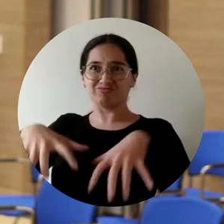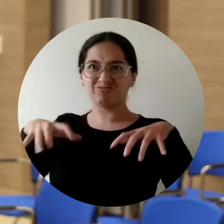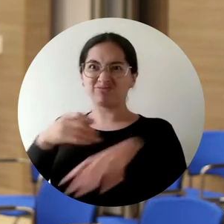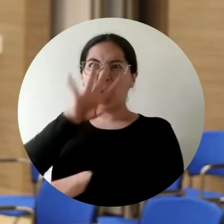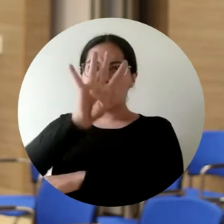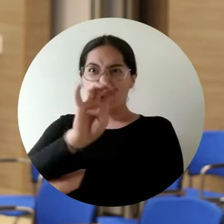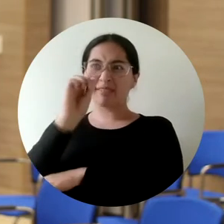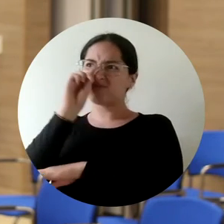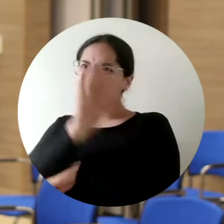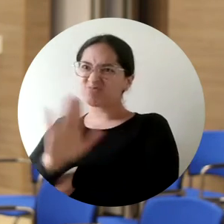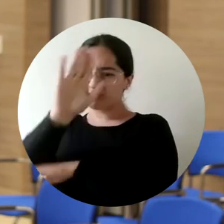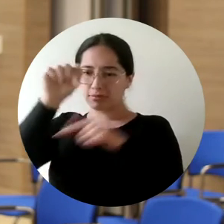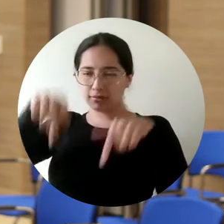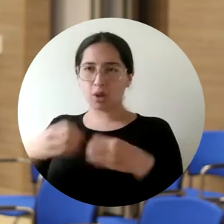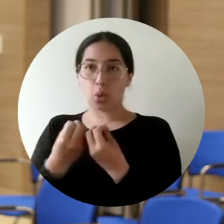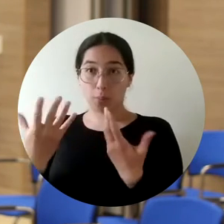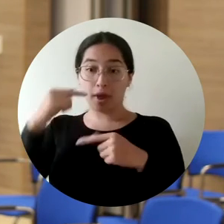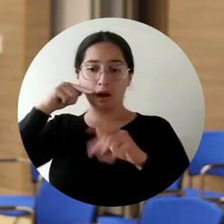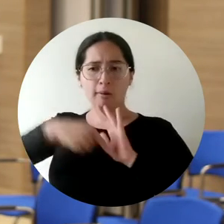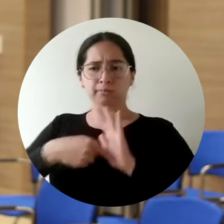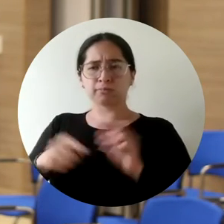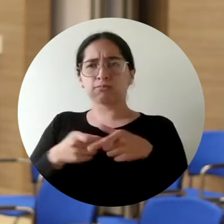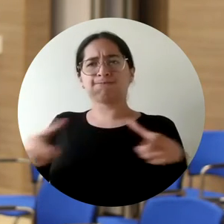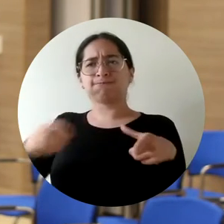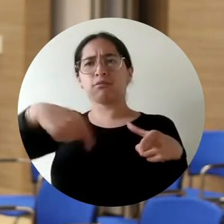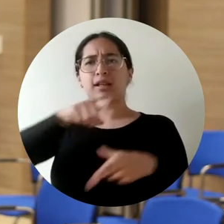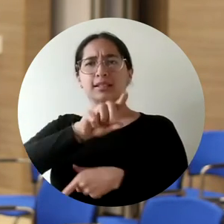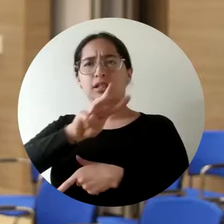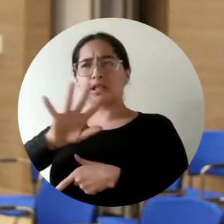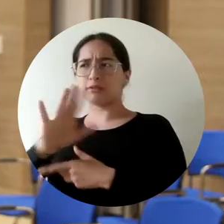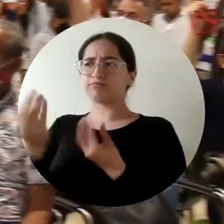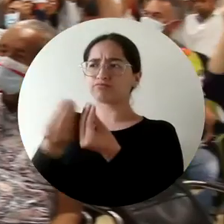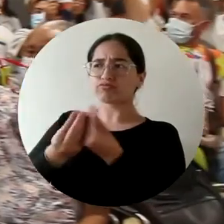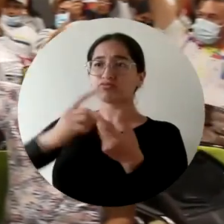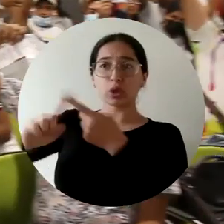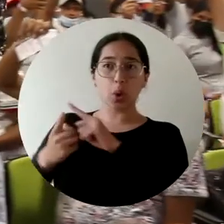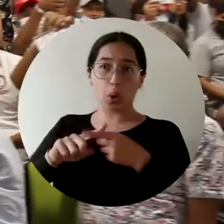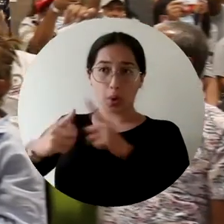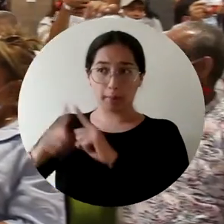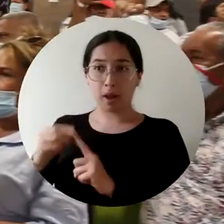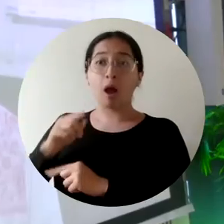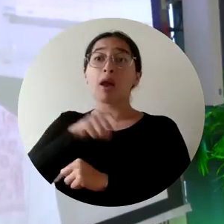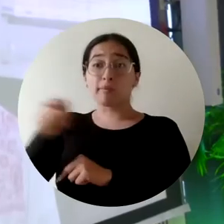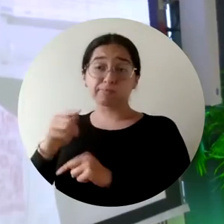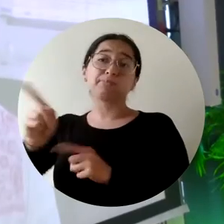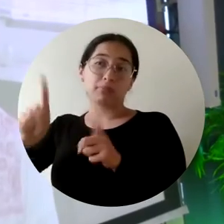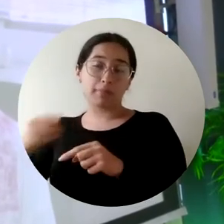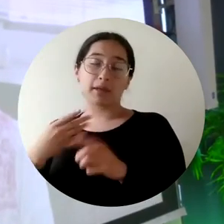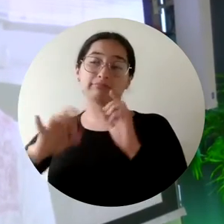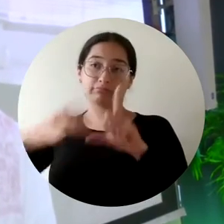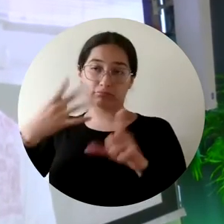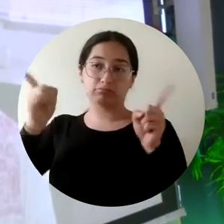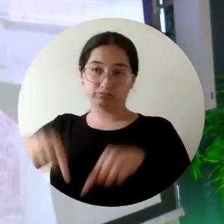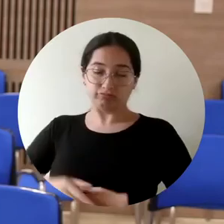Unal que se da un evento tan grande como este, asistieron 135 compañeros en presencia y 10 compañeros